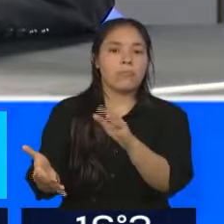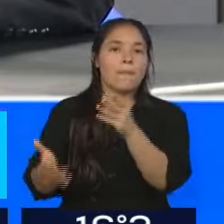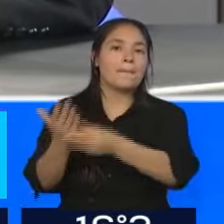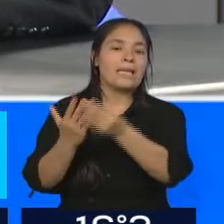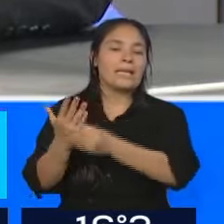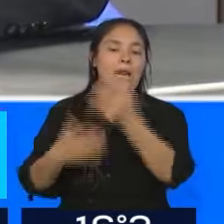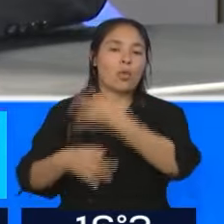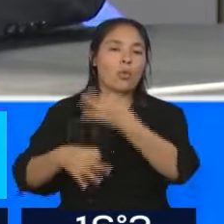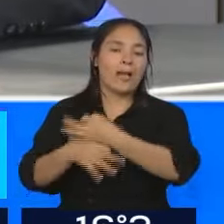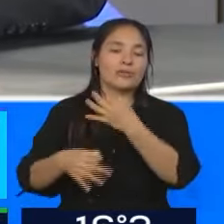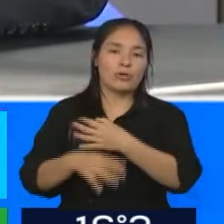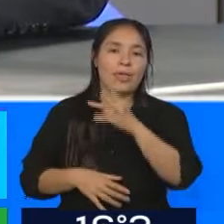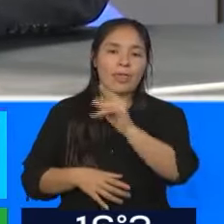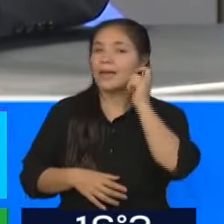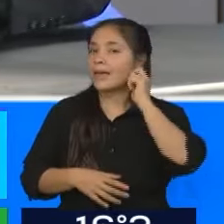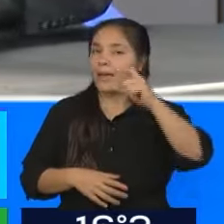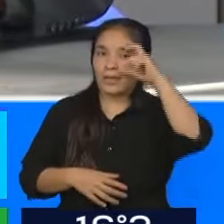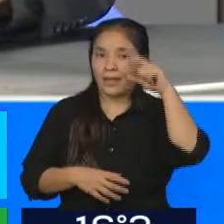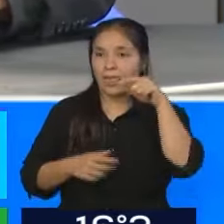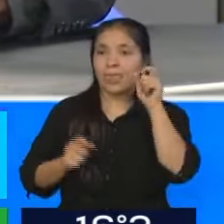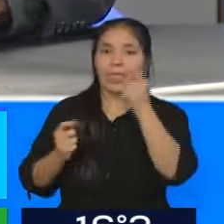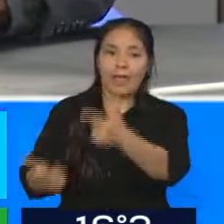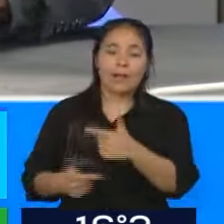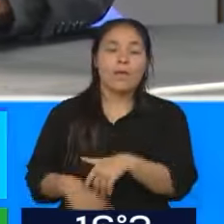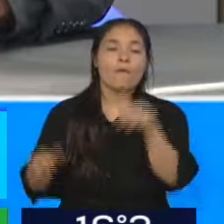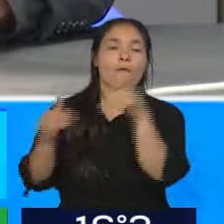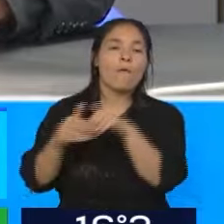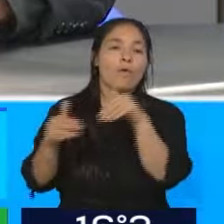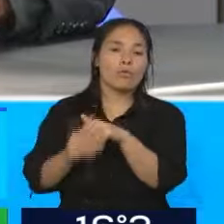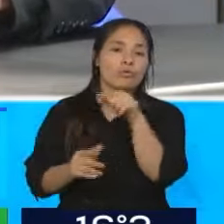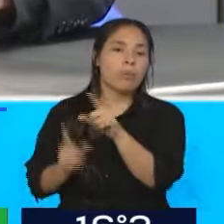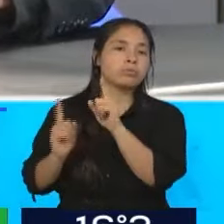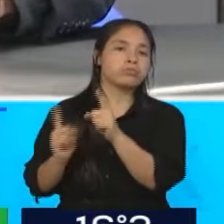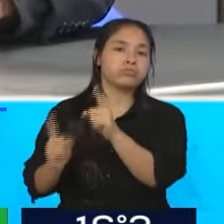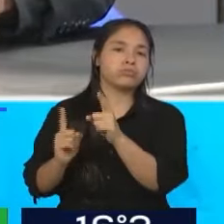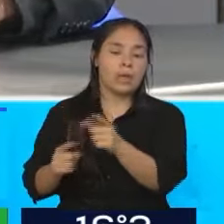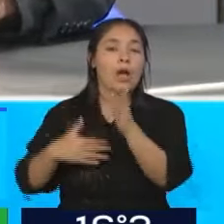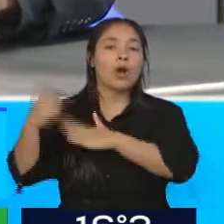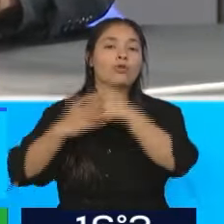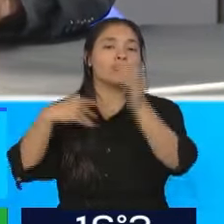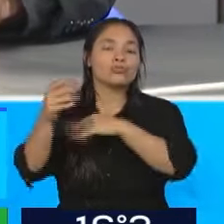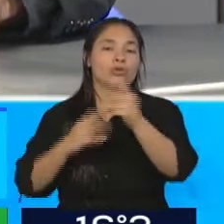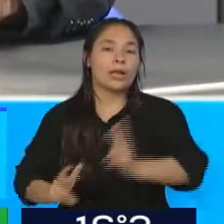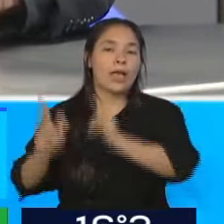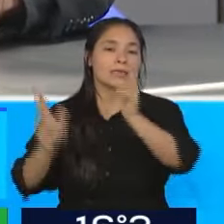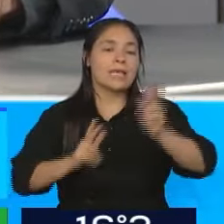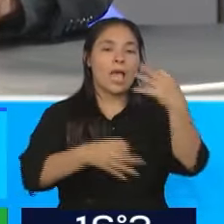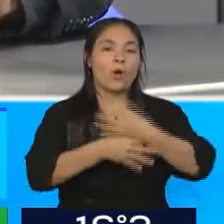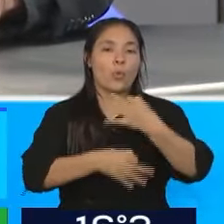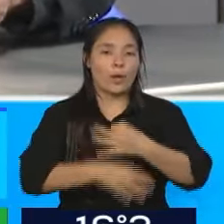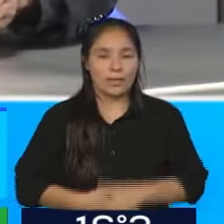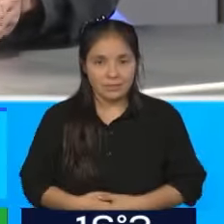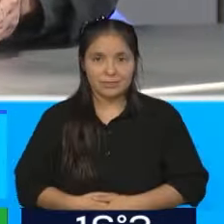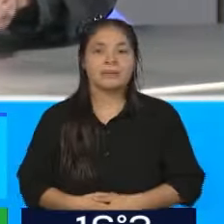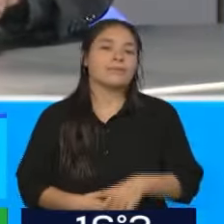Ministerio de Educación, de la Dirección General de Escuela, a un Fondo Permanente de Infraestructura Escolar. ¿Qué significa? Van a poder